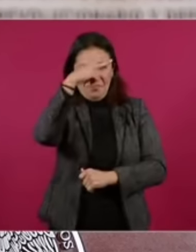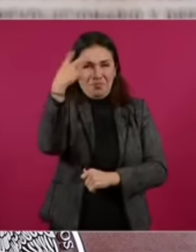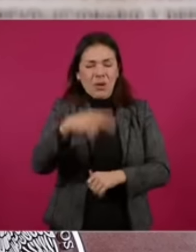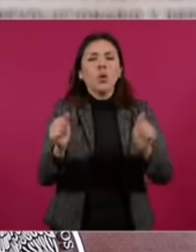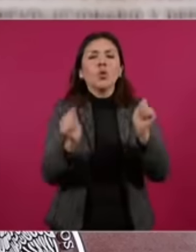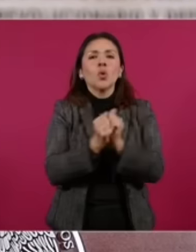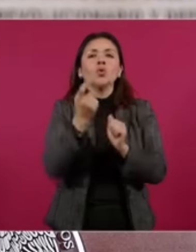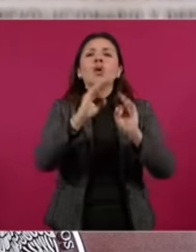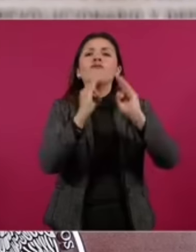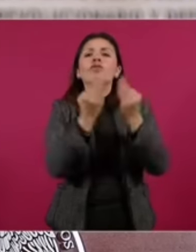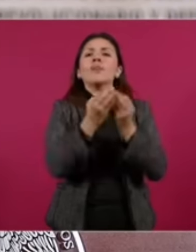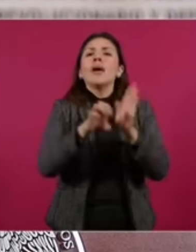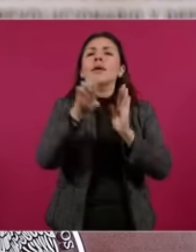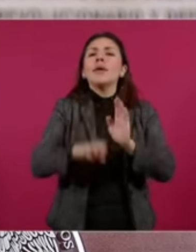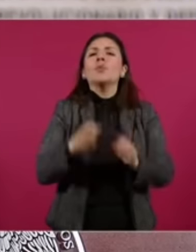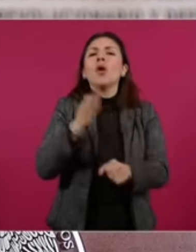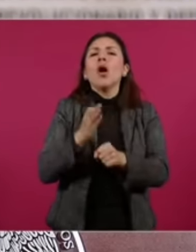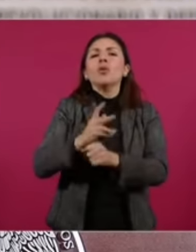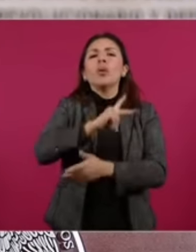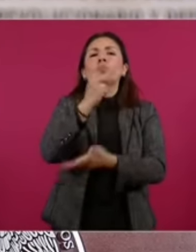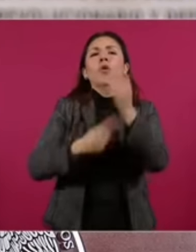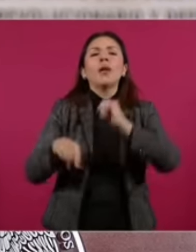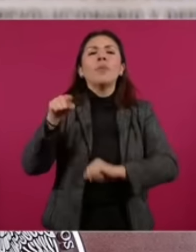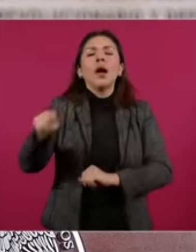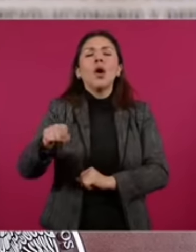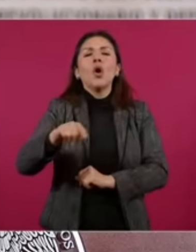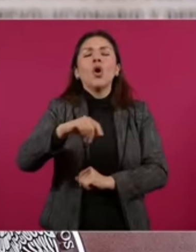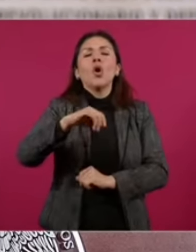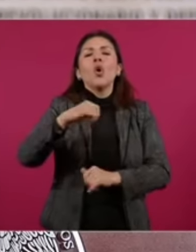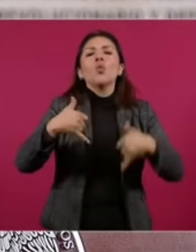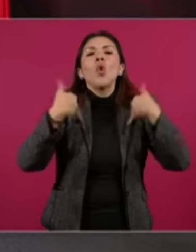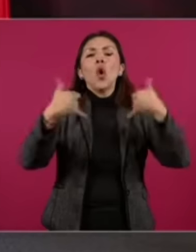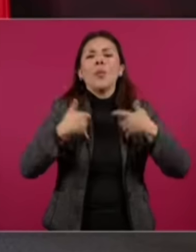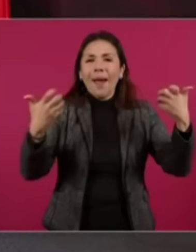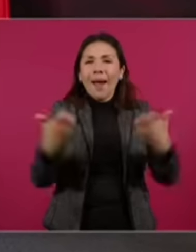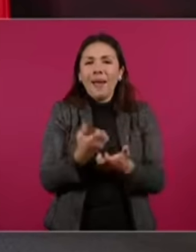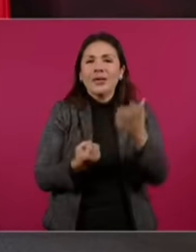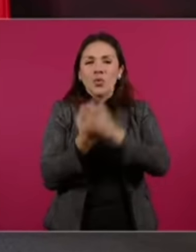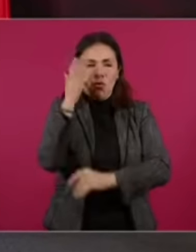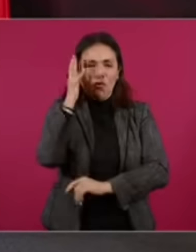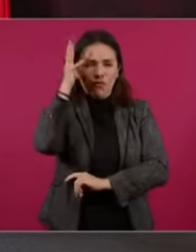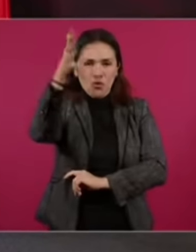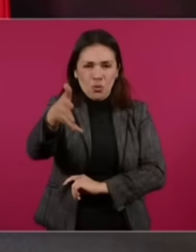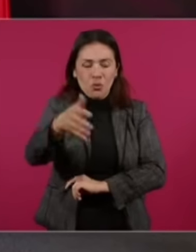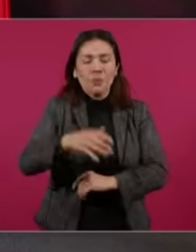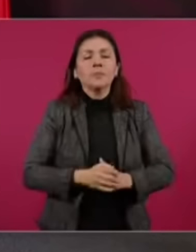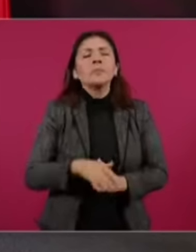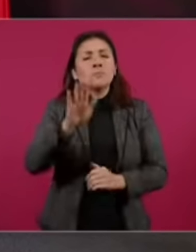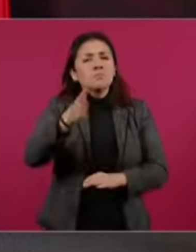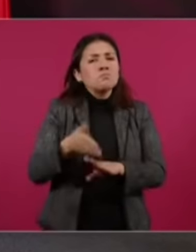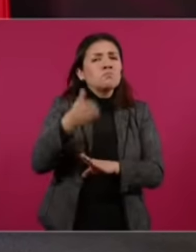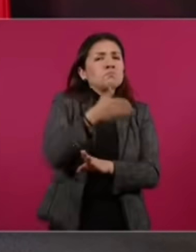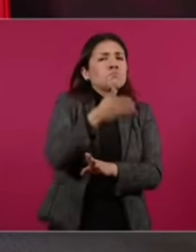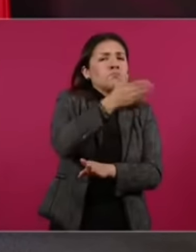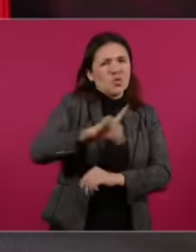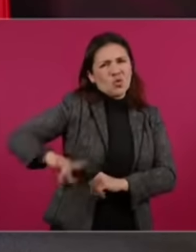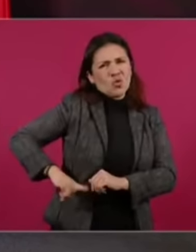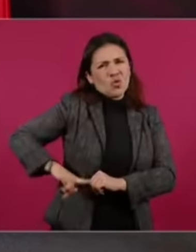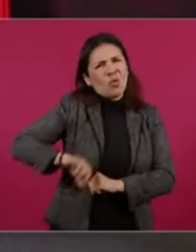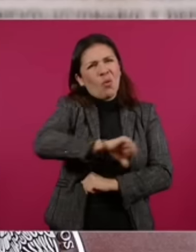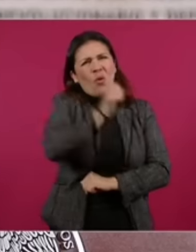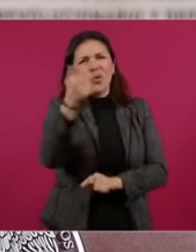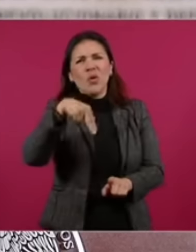mecanismo como lo es actualmente el programa Jóvenes Construyendo el Futuro. Antes, en los gobiernos neoliberales y